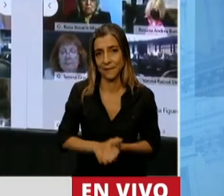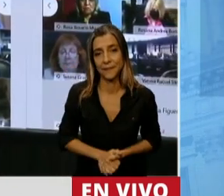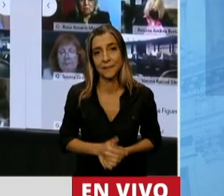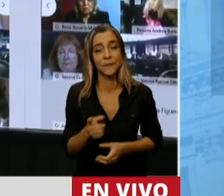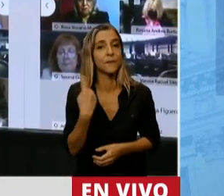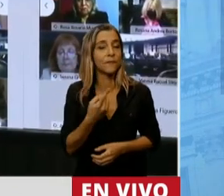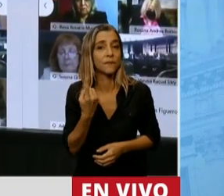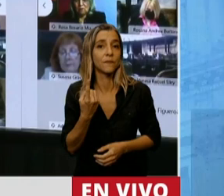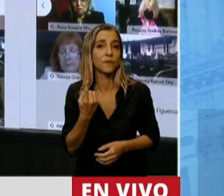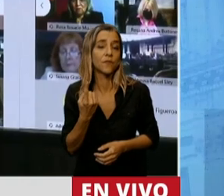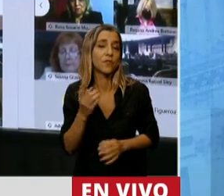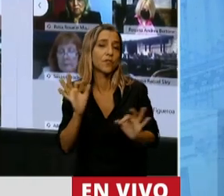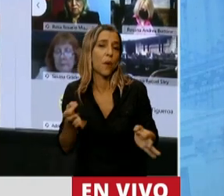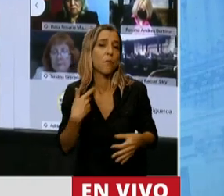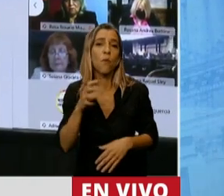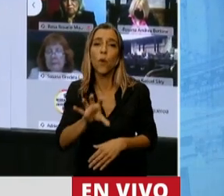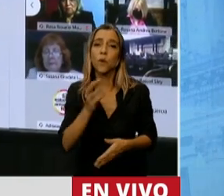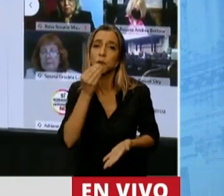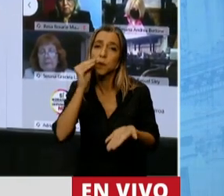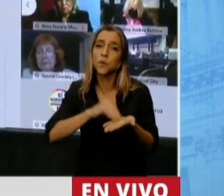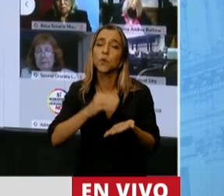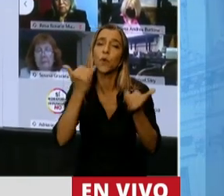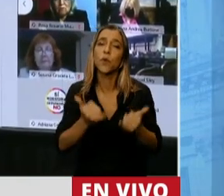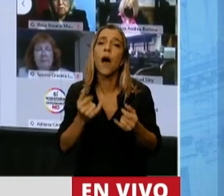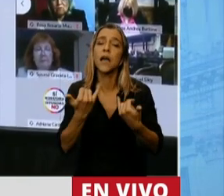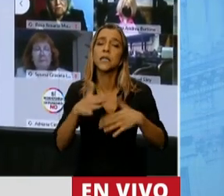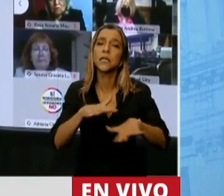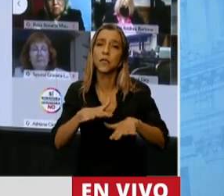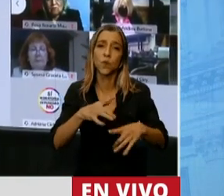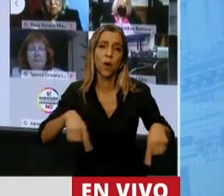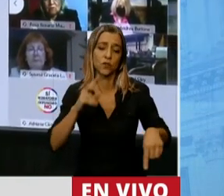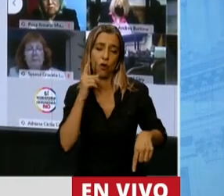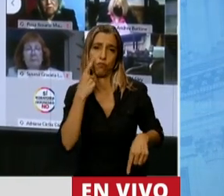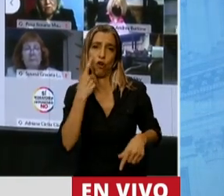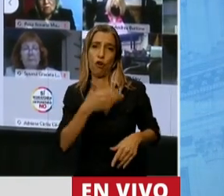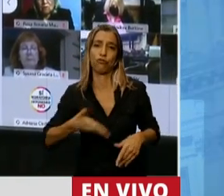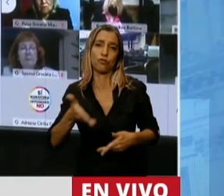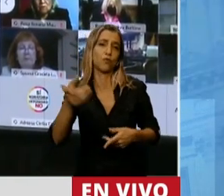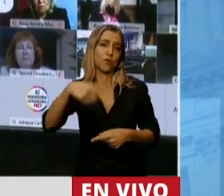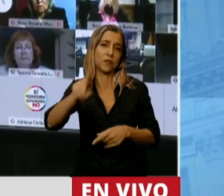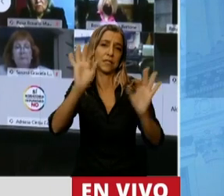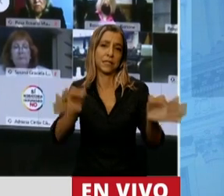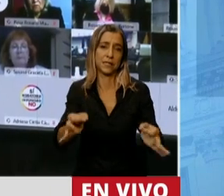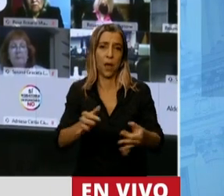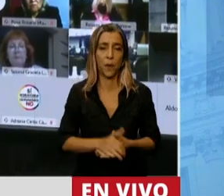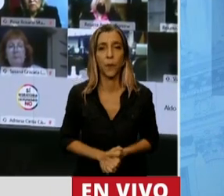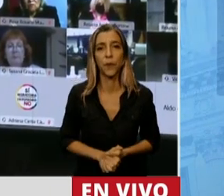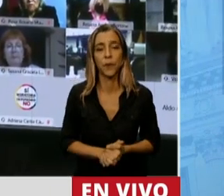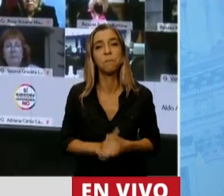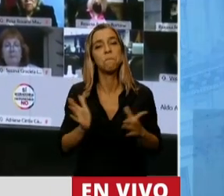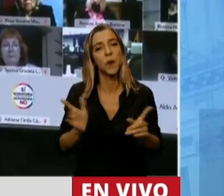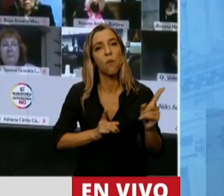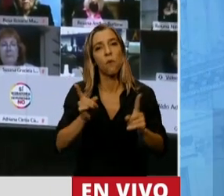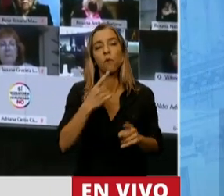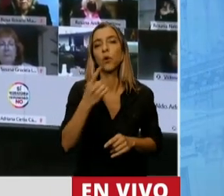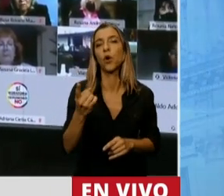situación que vive la provincia de Chubut y yo he sido particularmente crítico de la misma. Lo que no puedo aceptar que se diga es que